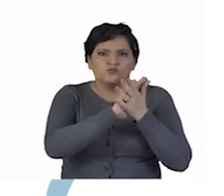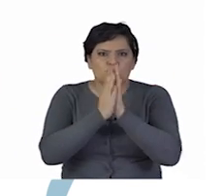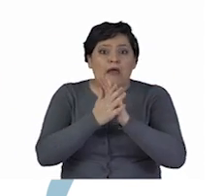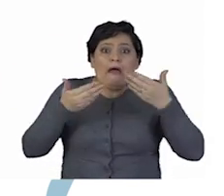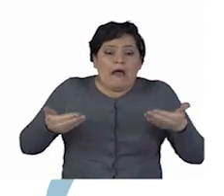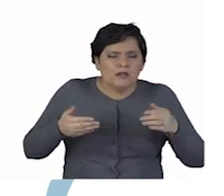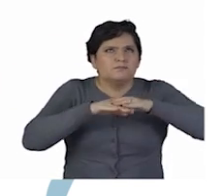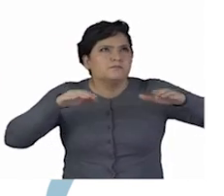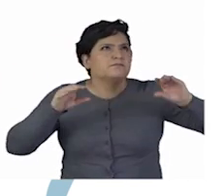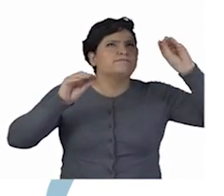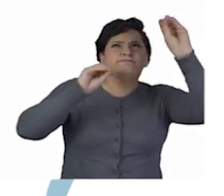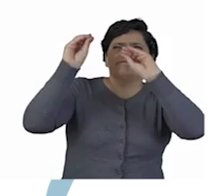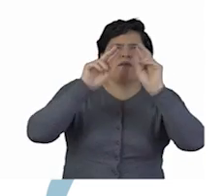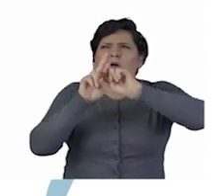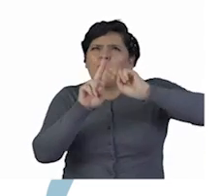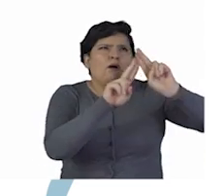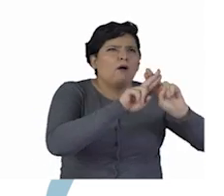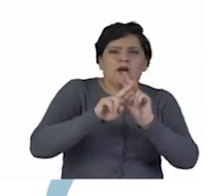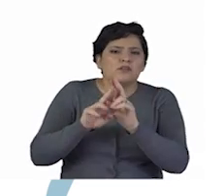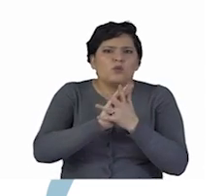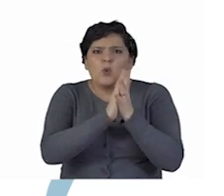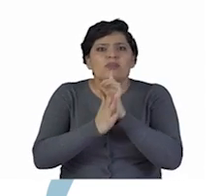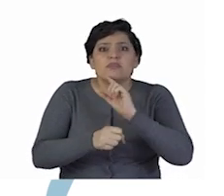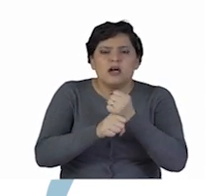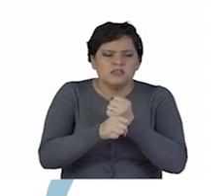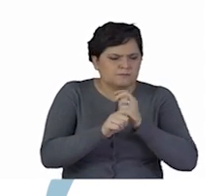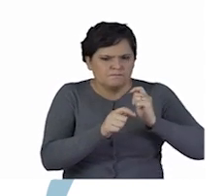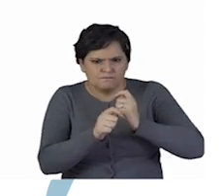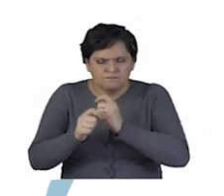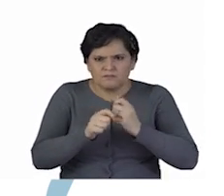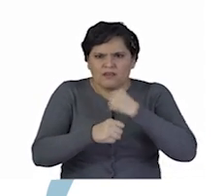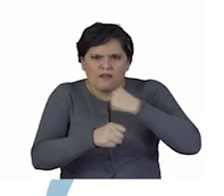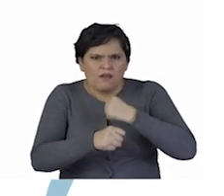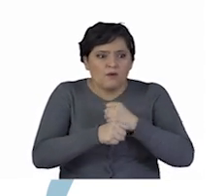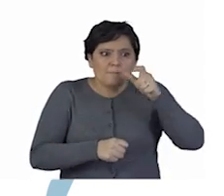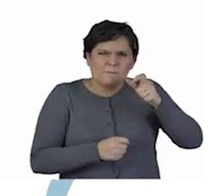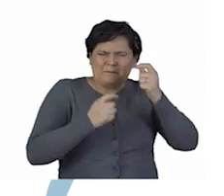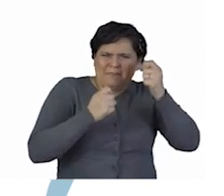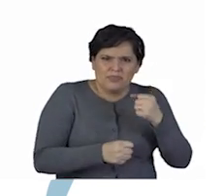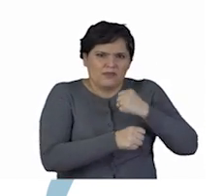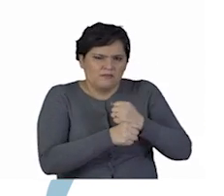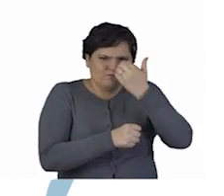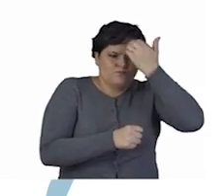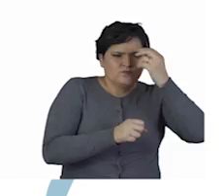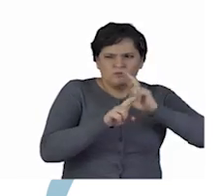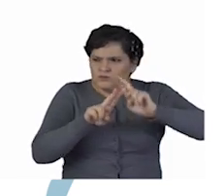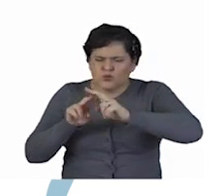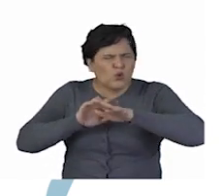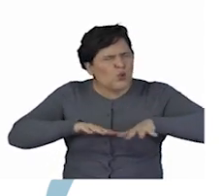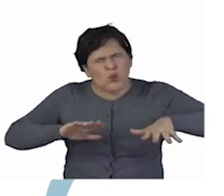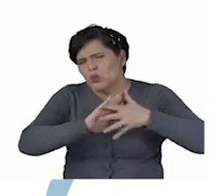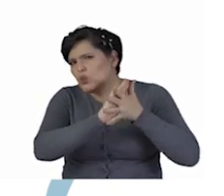Acá se construyen las escenografías en donde los especialistas crean todo, pero todo,